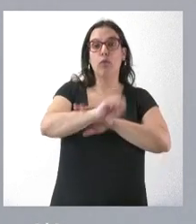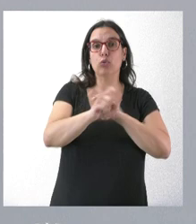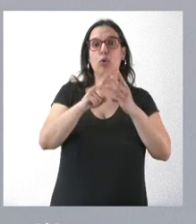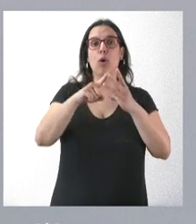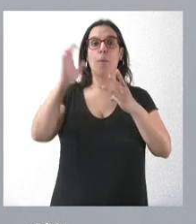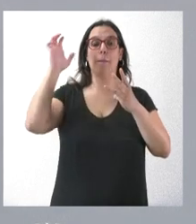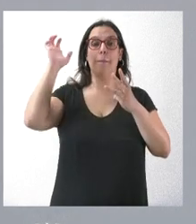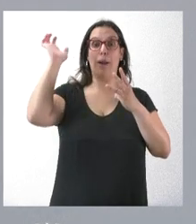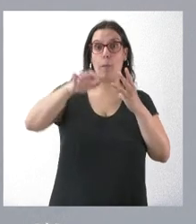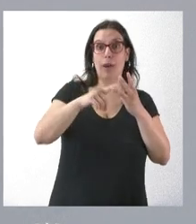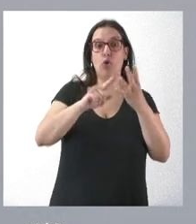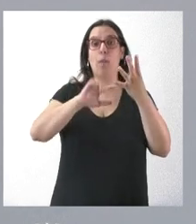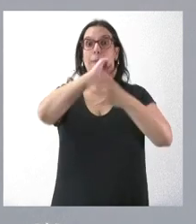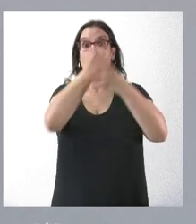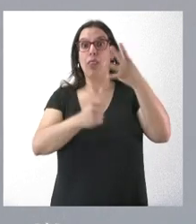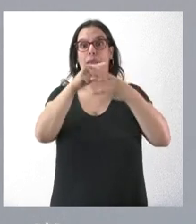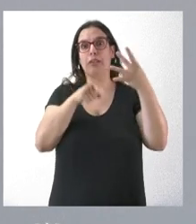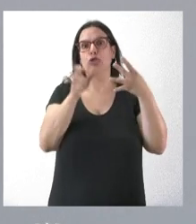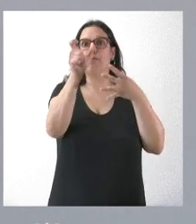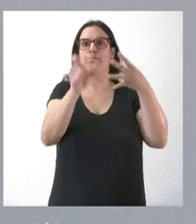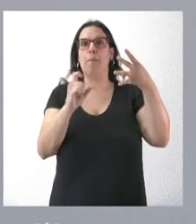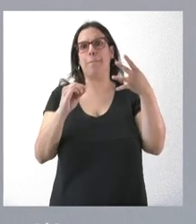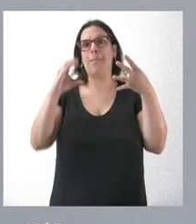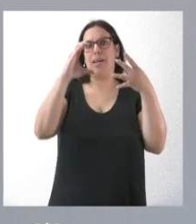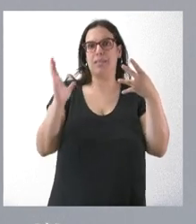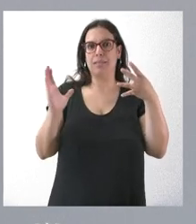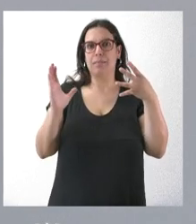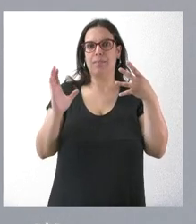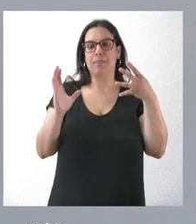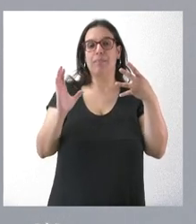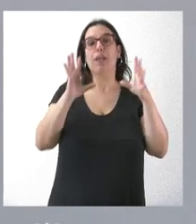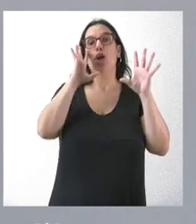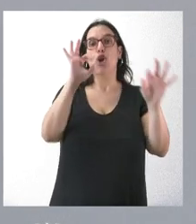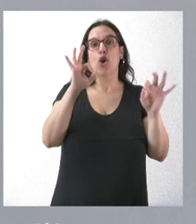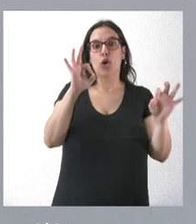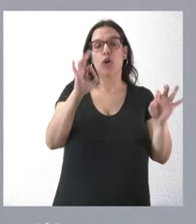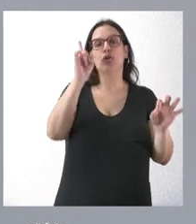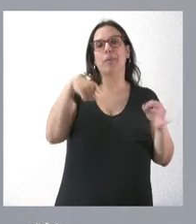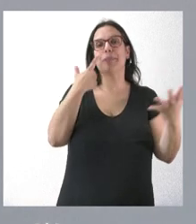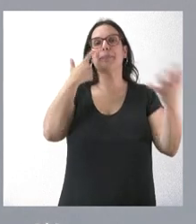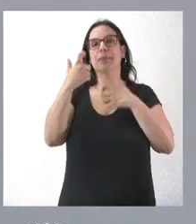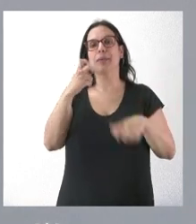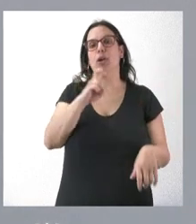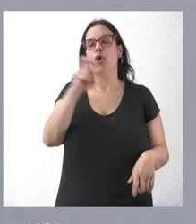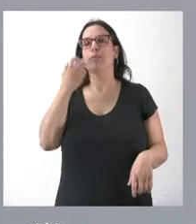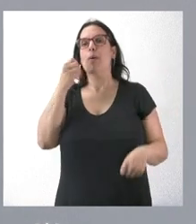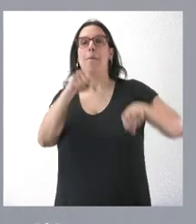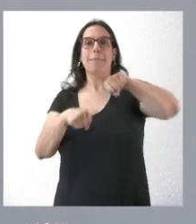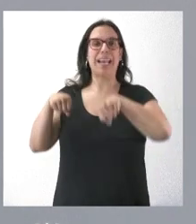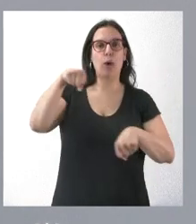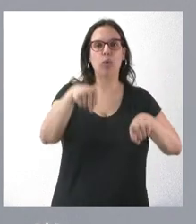balonmano o como la de baloncesto son las que tienen un mayor importe. Y, lógicamente, también destacan otras como piragüismo,